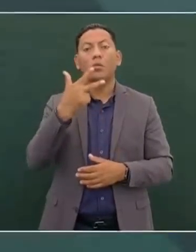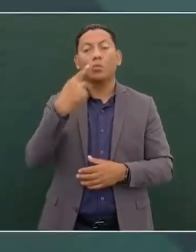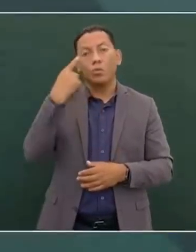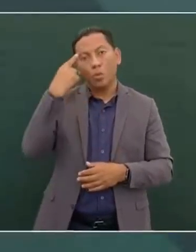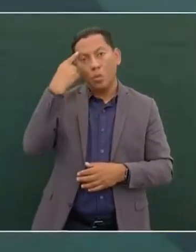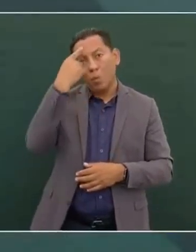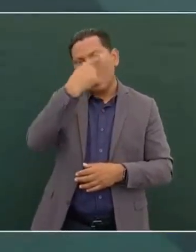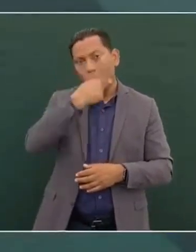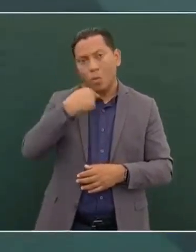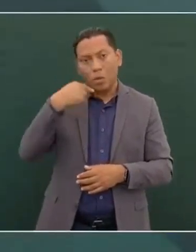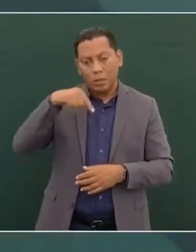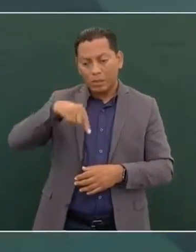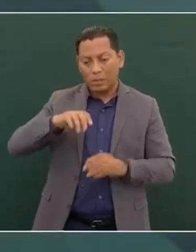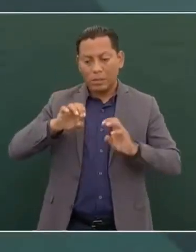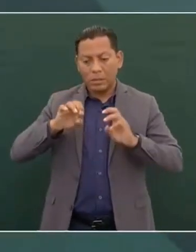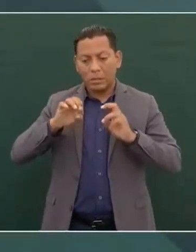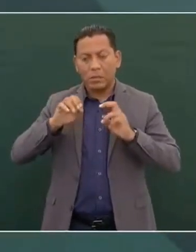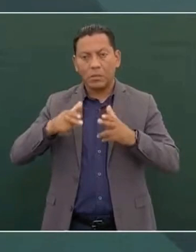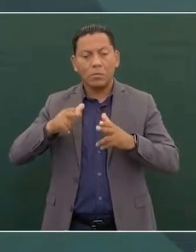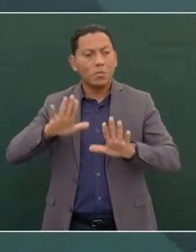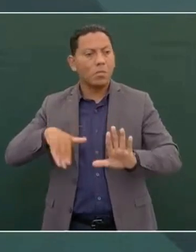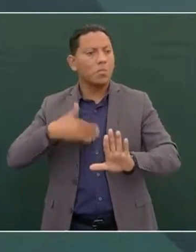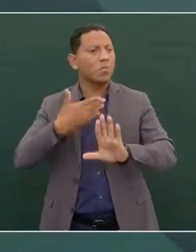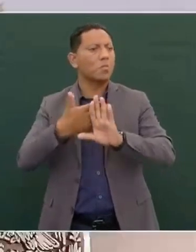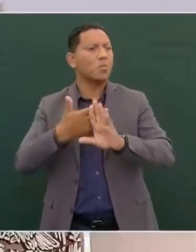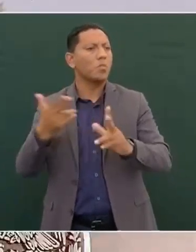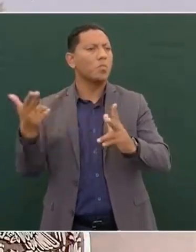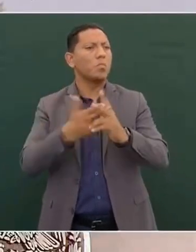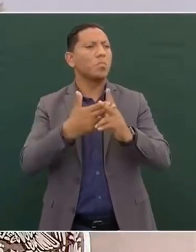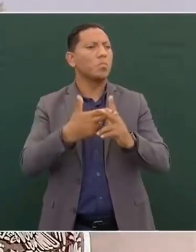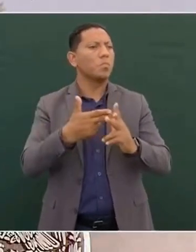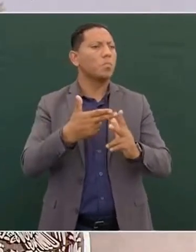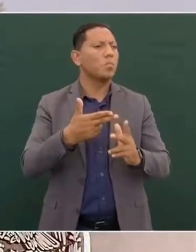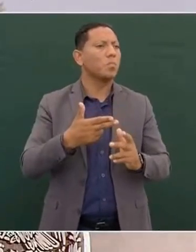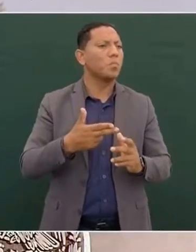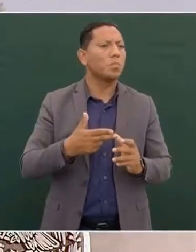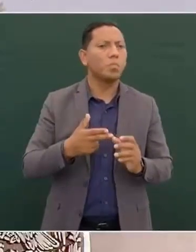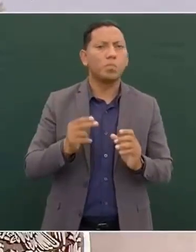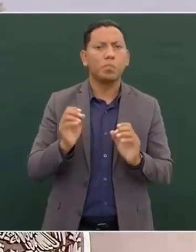horas en Chiapas sin homicidio.